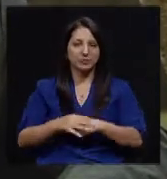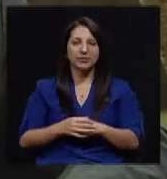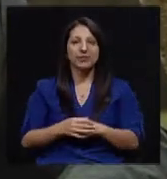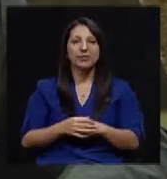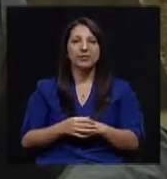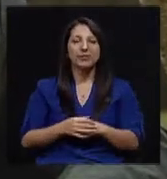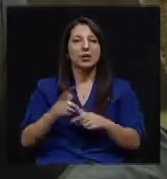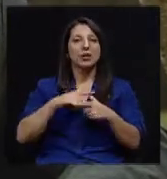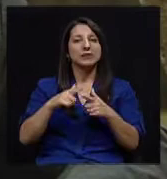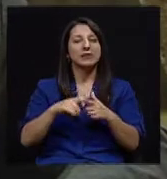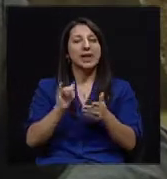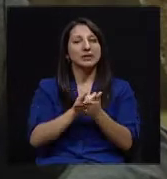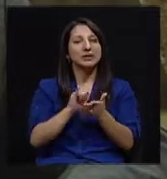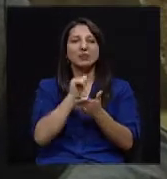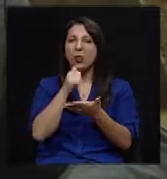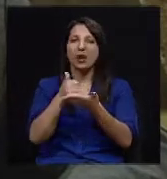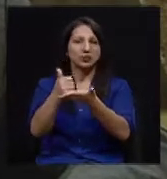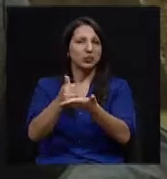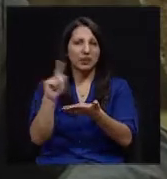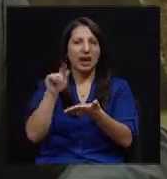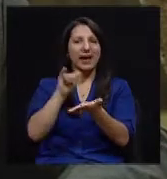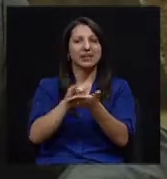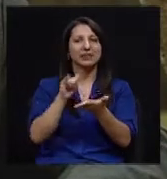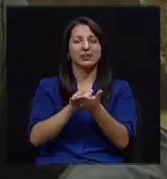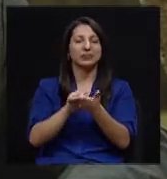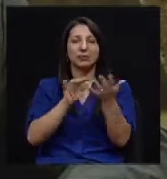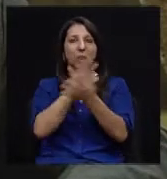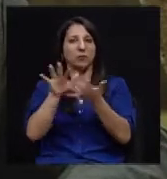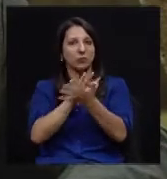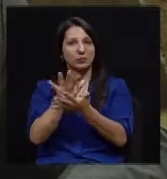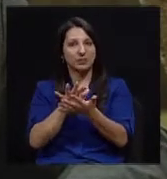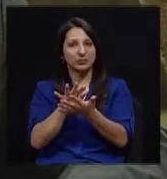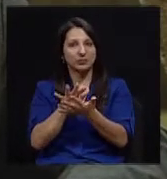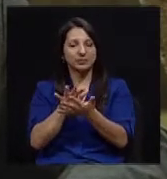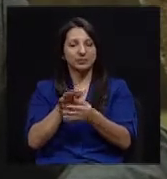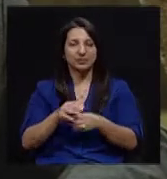De manera que eso, más que ayudar, muchas veces lo que haces es confundir. Sí, eso.